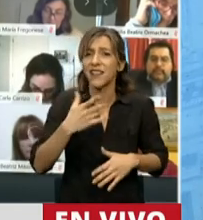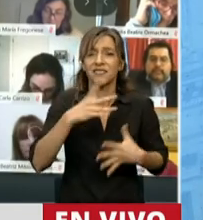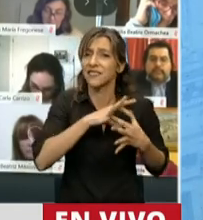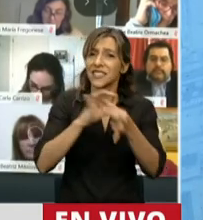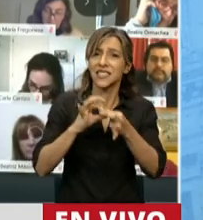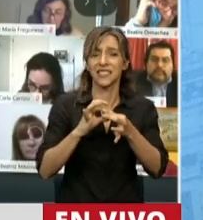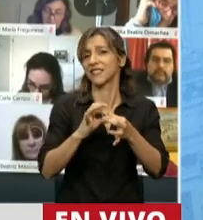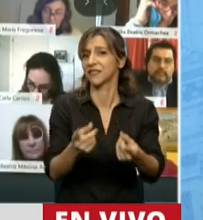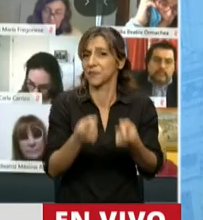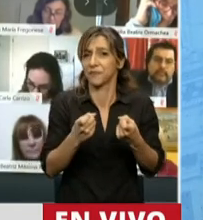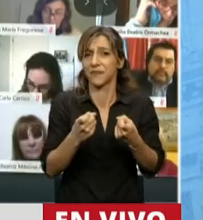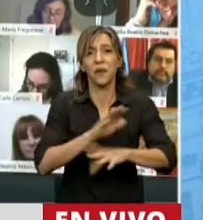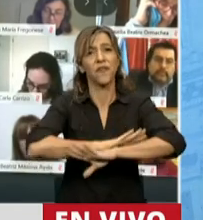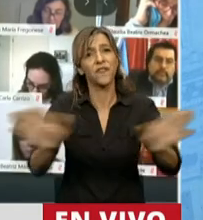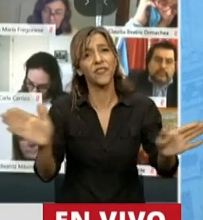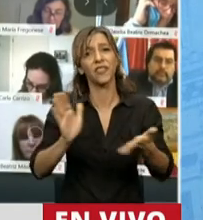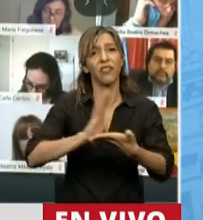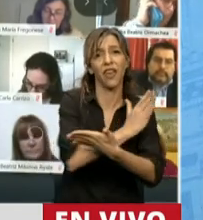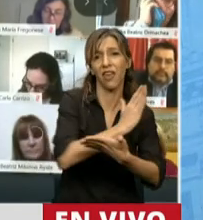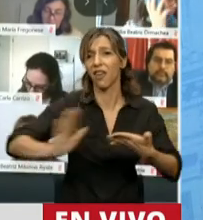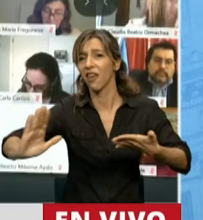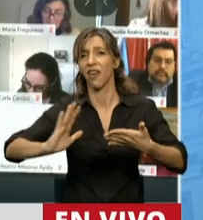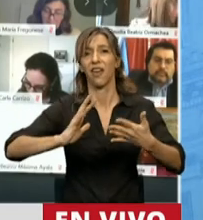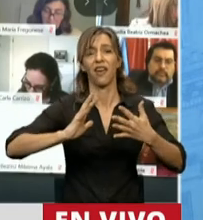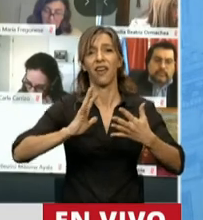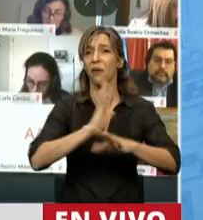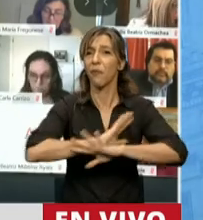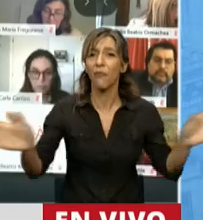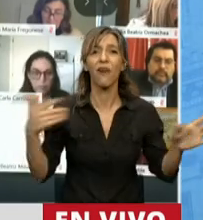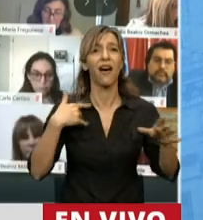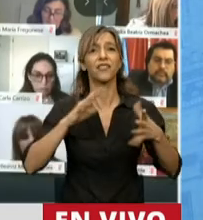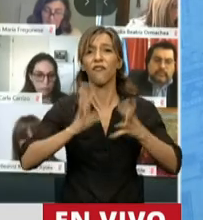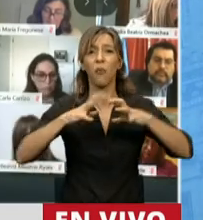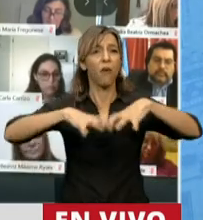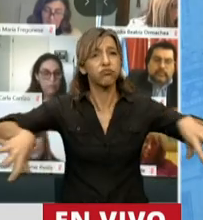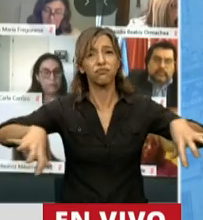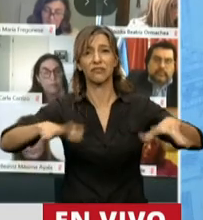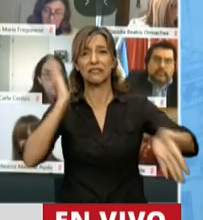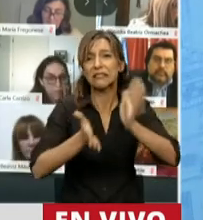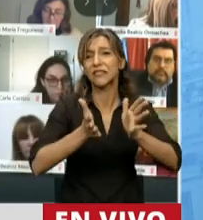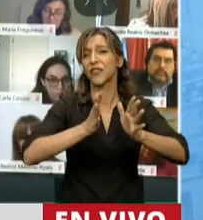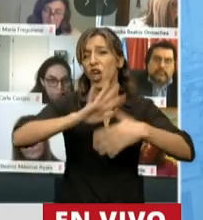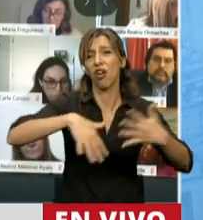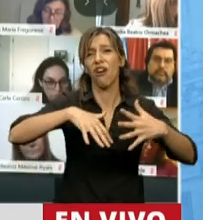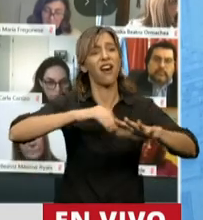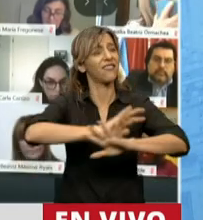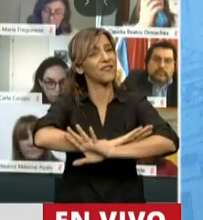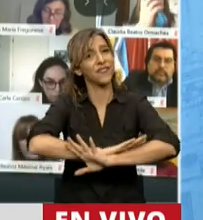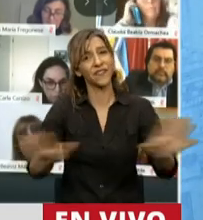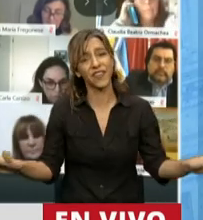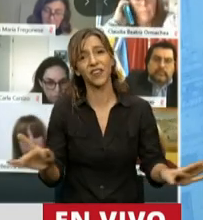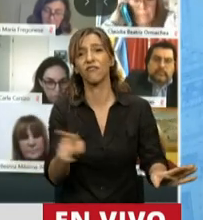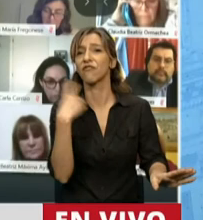divisiones a través de la violencia y de la represión y que es muy importante que repudiemos enérgicamente